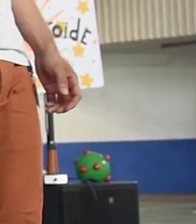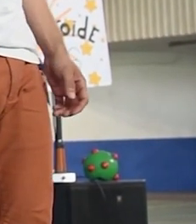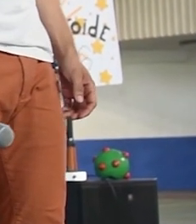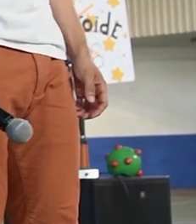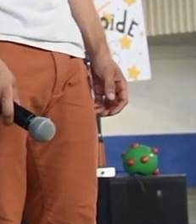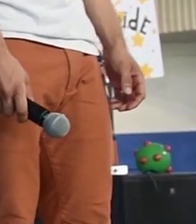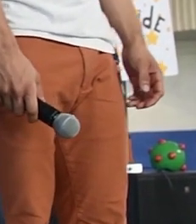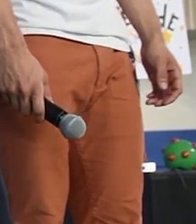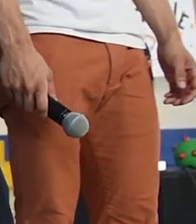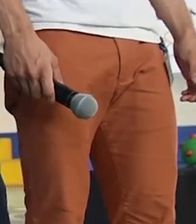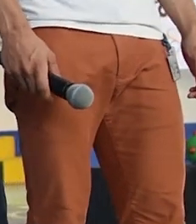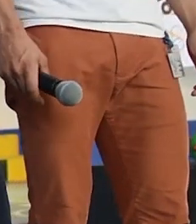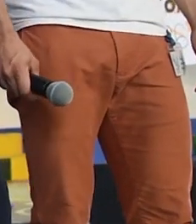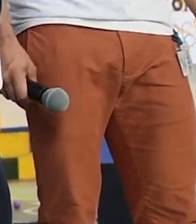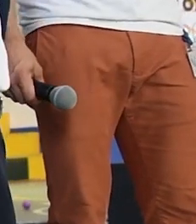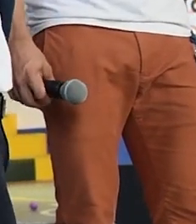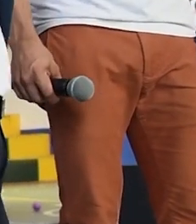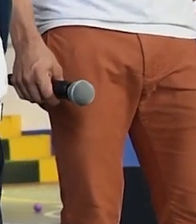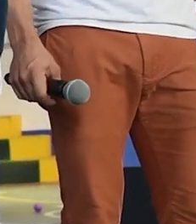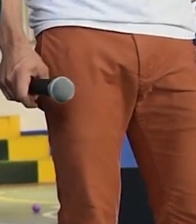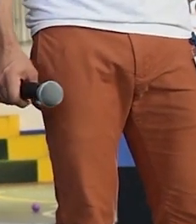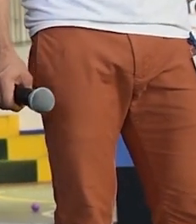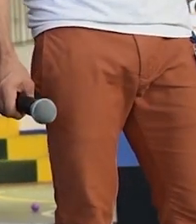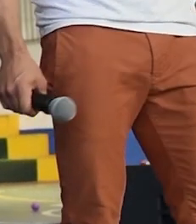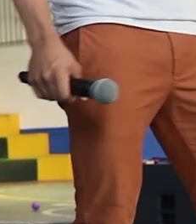No, sí, bueno.